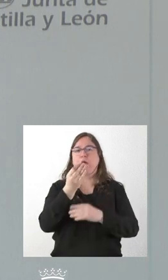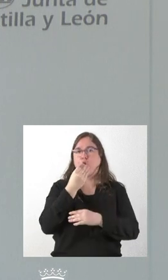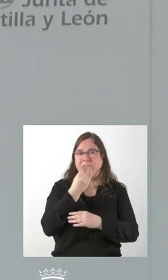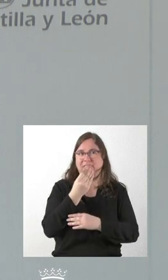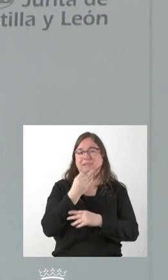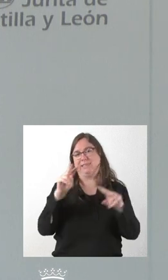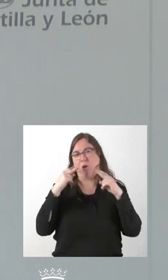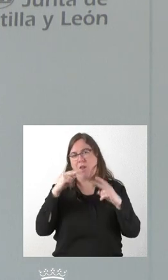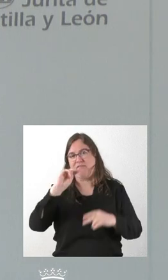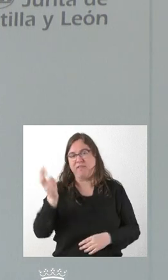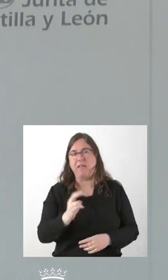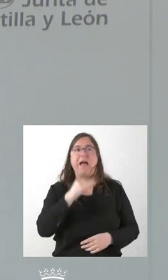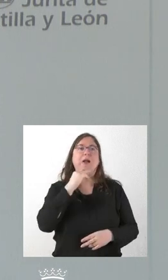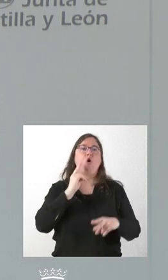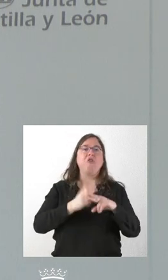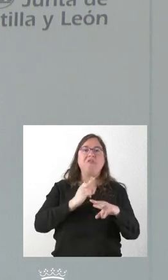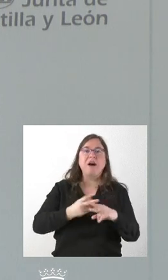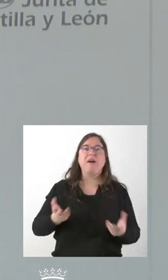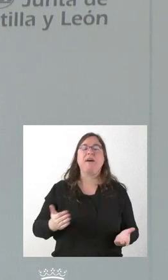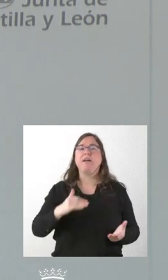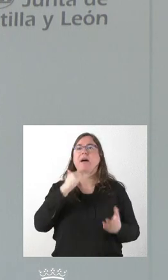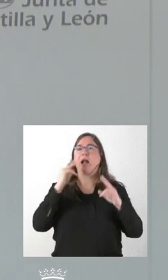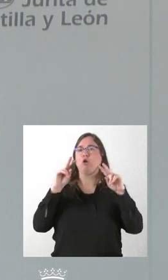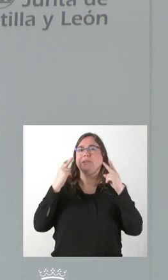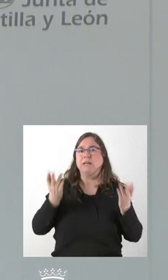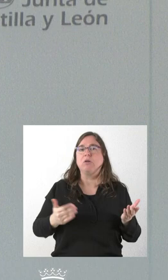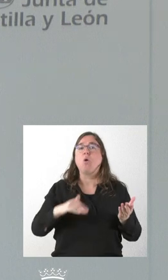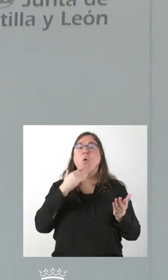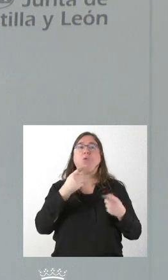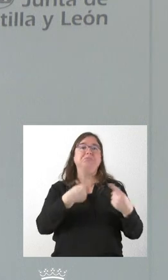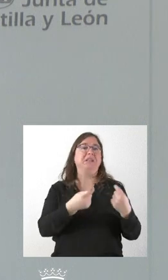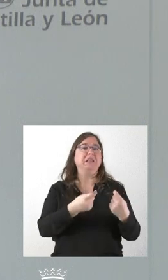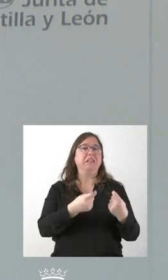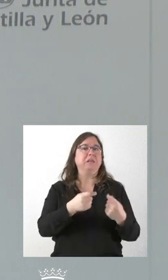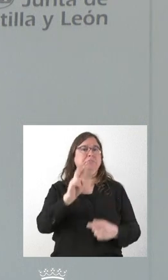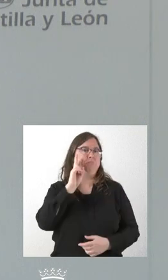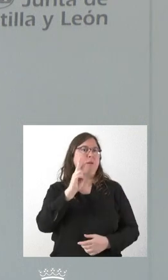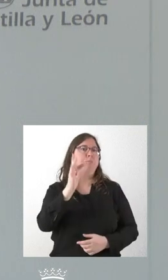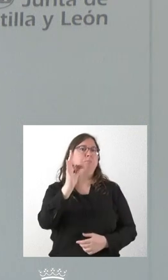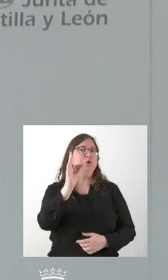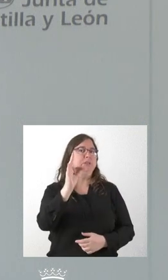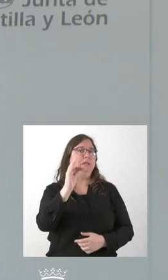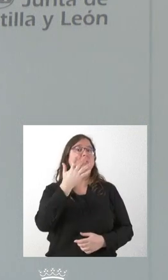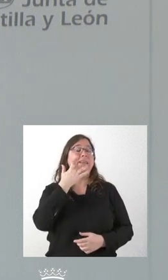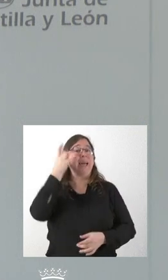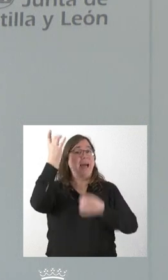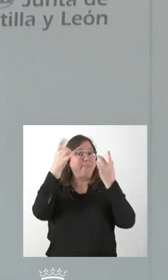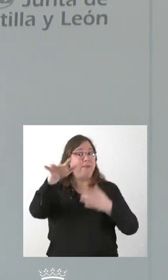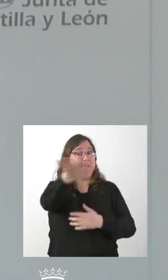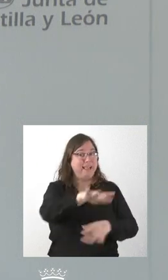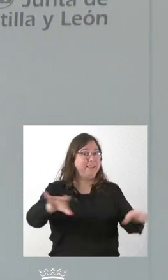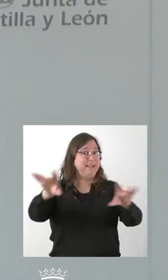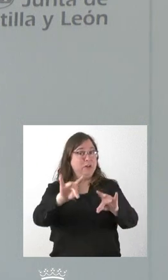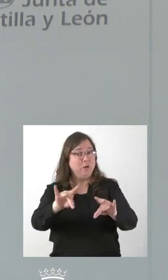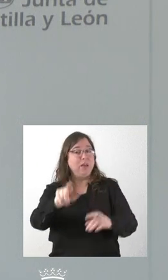tienen quizá algún tipo de bar o factor de restauración o que tienen simplemente un comercio, valoran como positivo que se hagan actividades que fomente que la